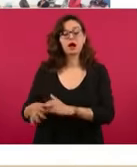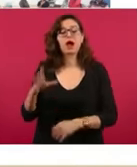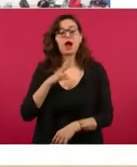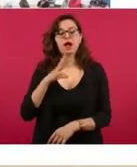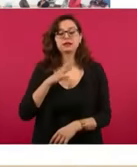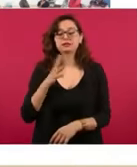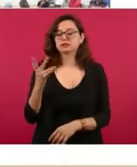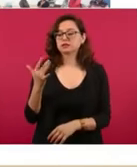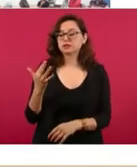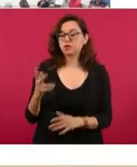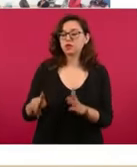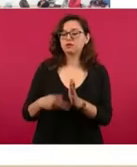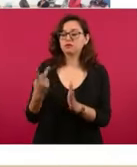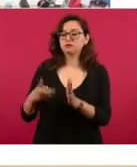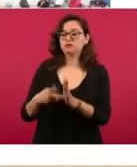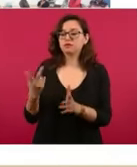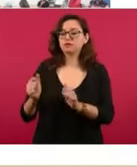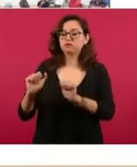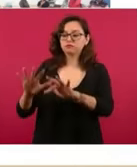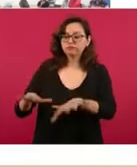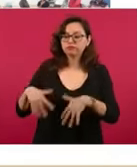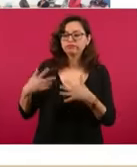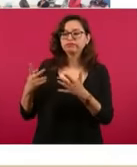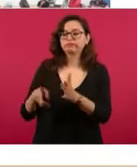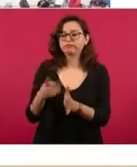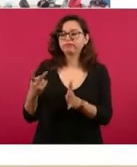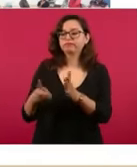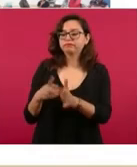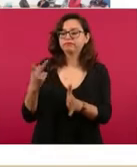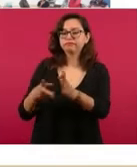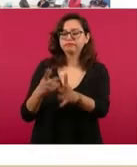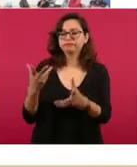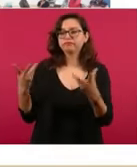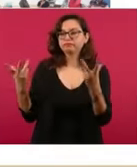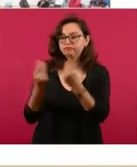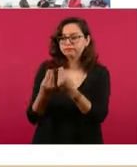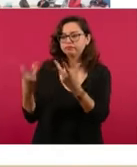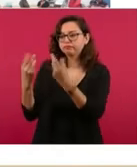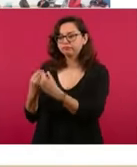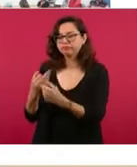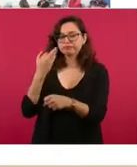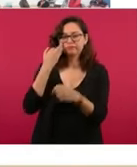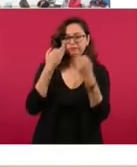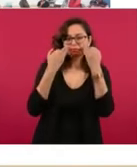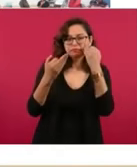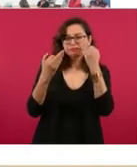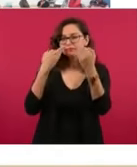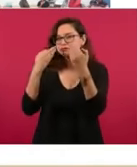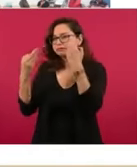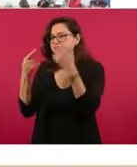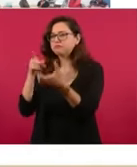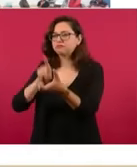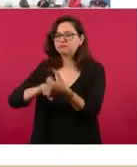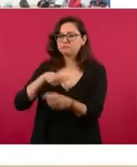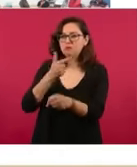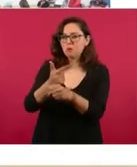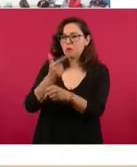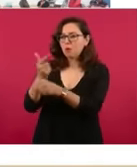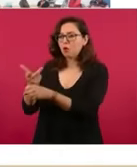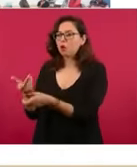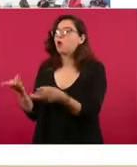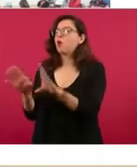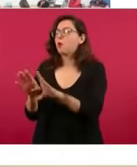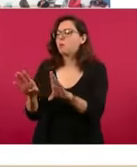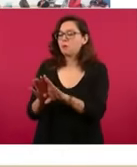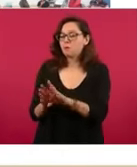50 asambleas informativas con cuerpos de gobierno para identificar y corroborar lo que en el levantamiento se